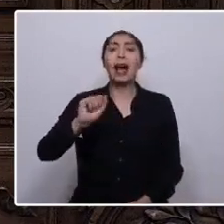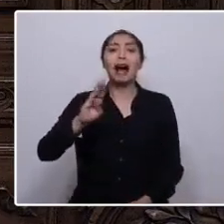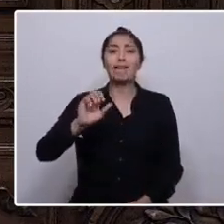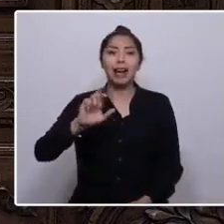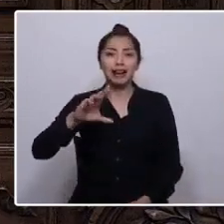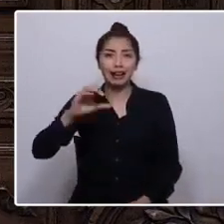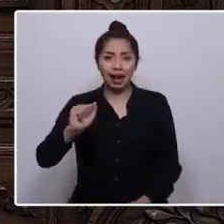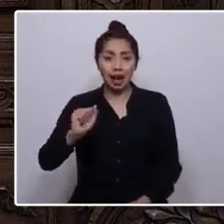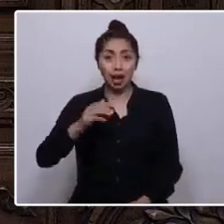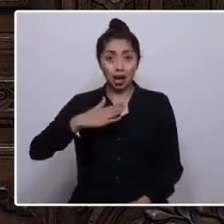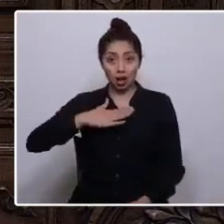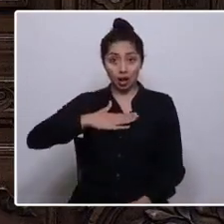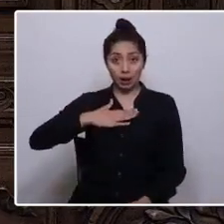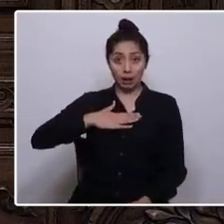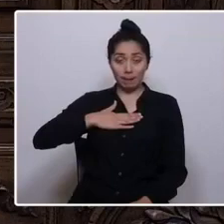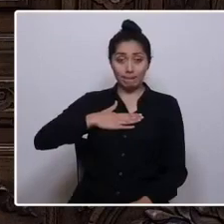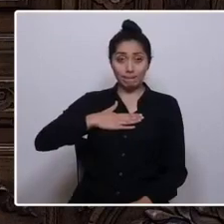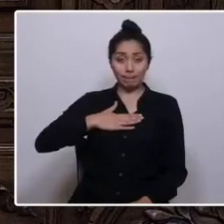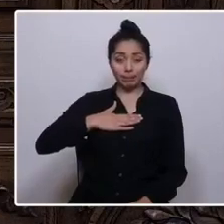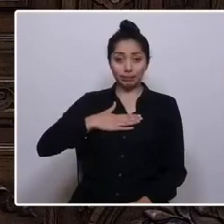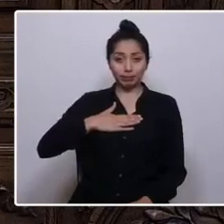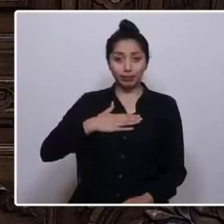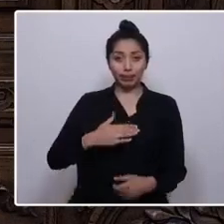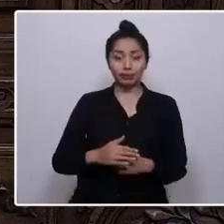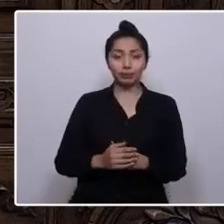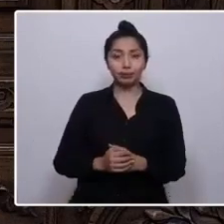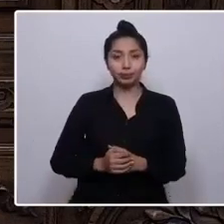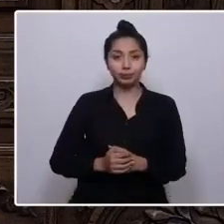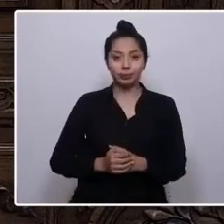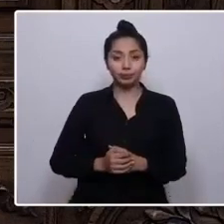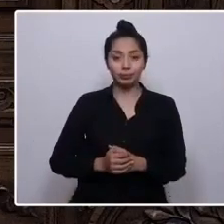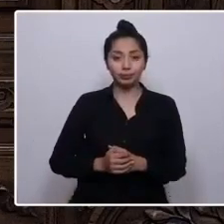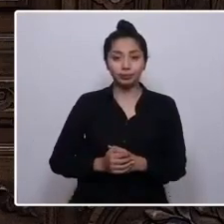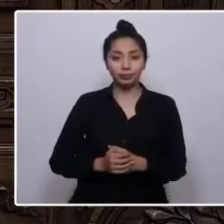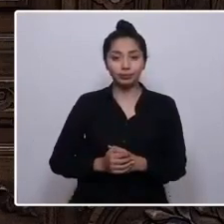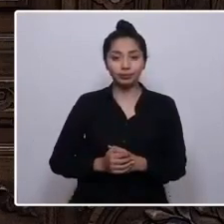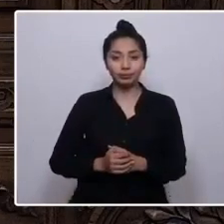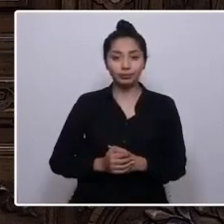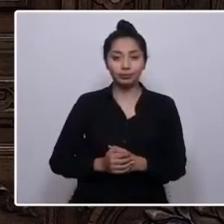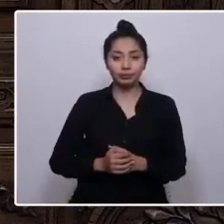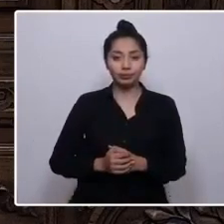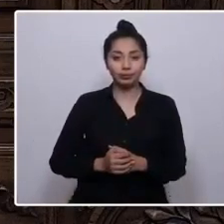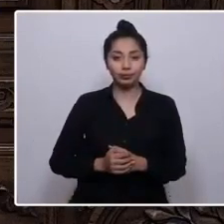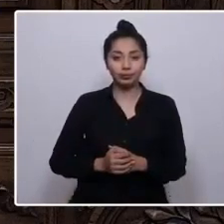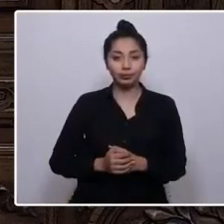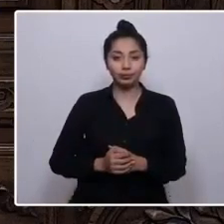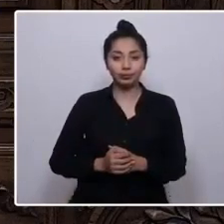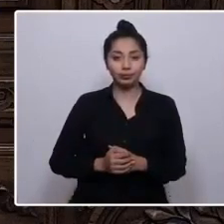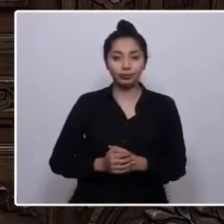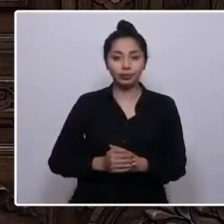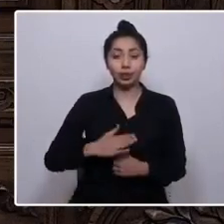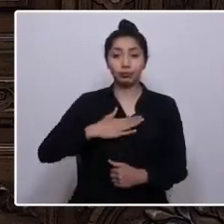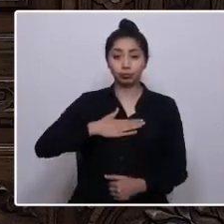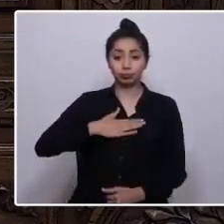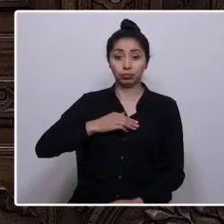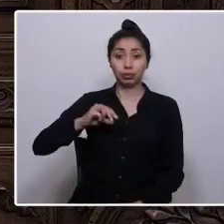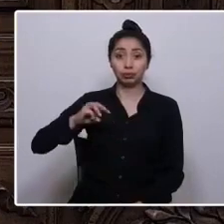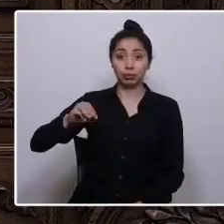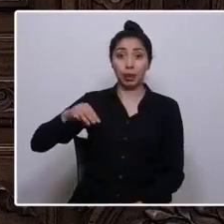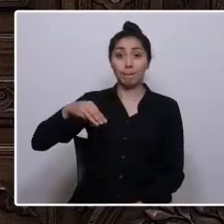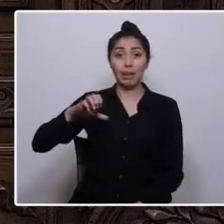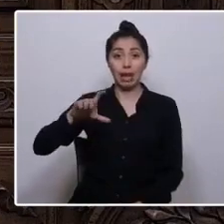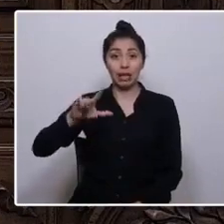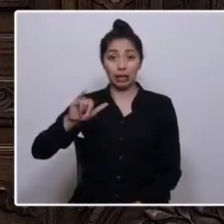de Mary, Jorge